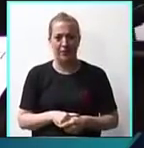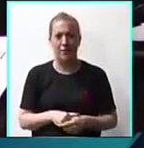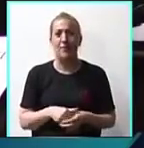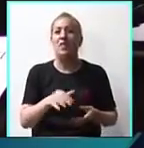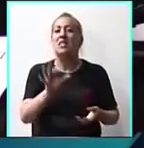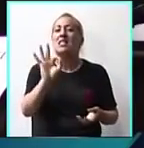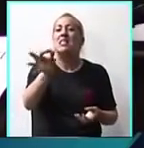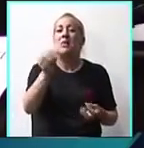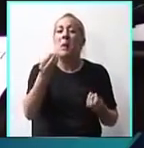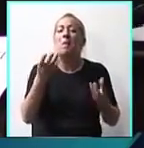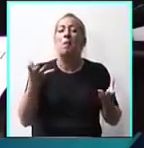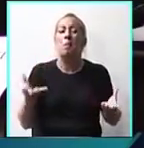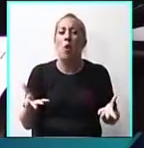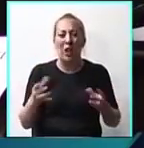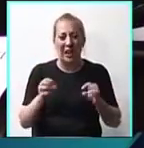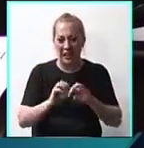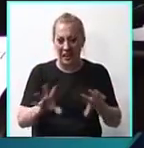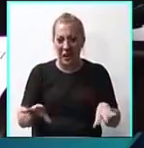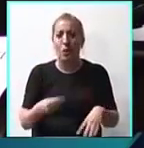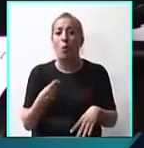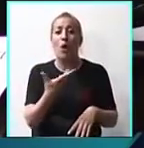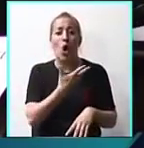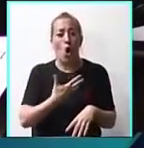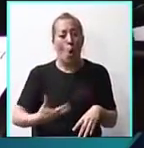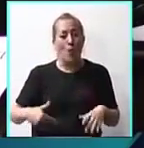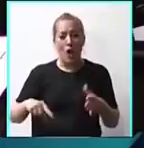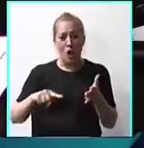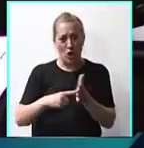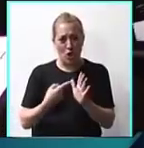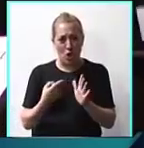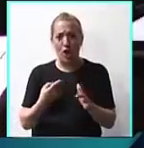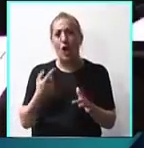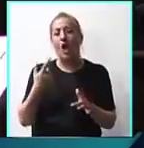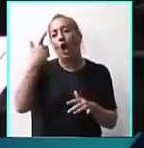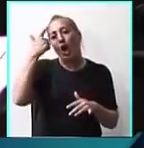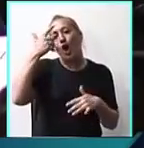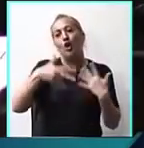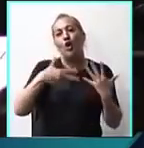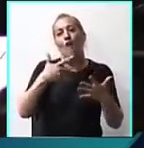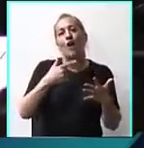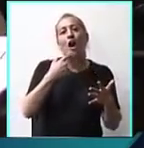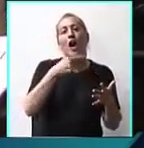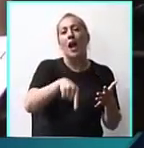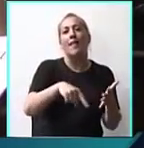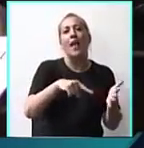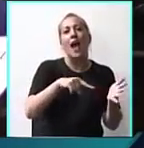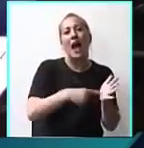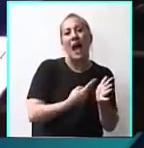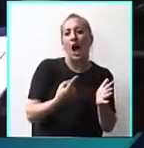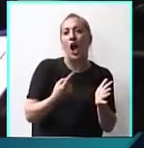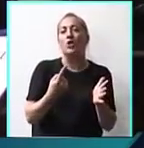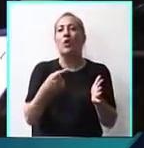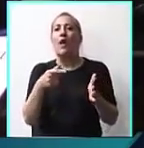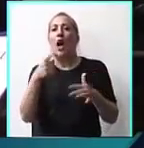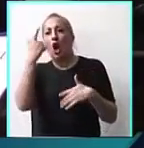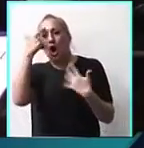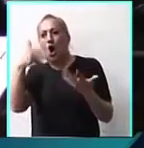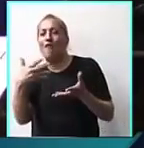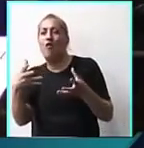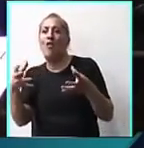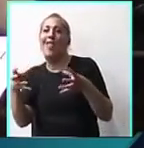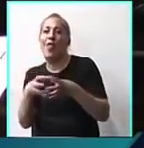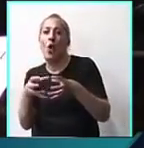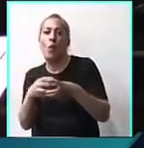¿saben por qué es terrible ante todo? Porque el gobierno de la ciudad que confunde los colores de la ciudad con el color del partido gobernante, no todo amarillo,